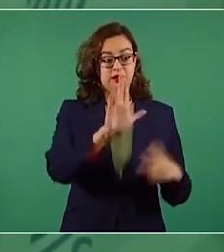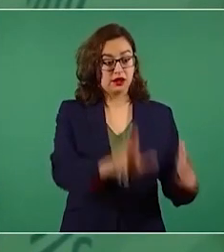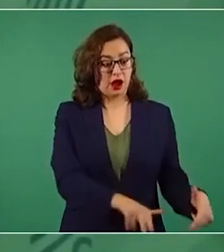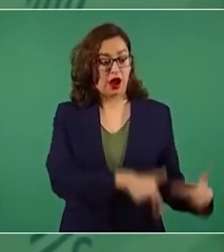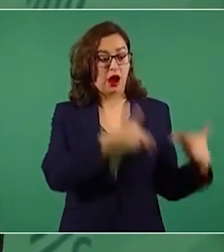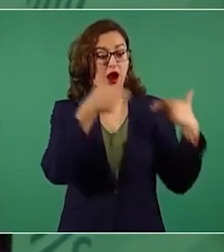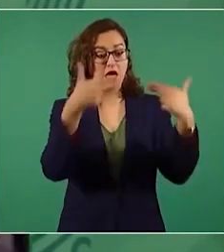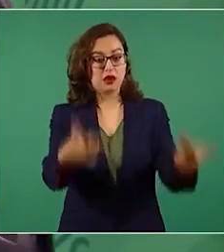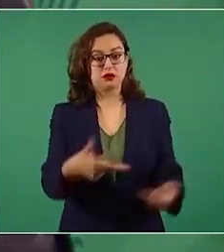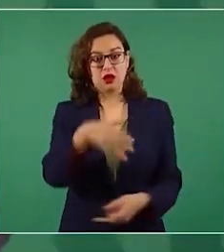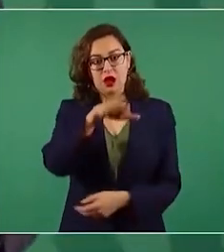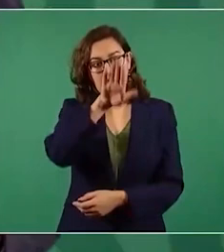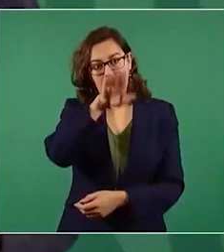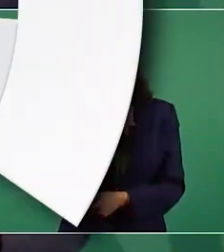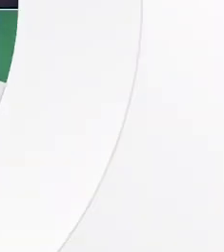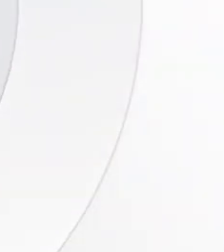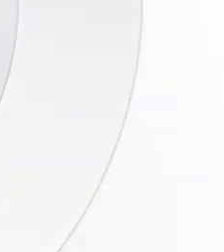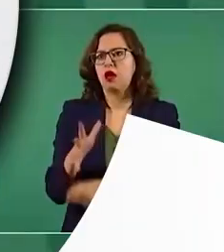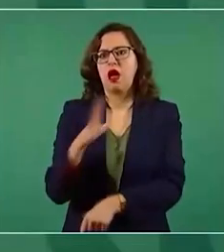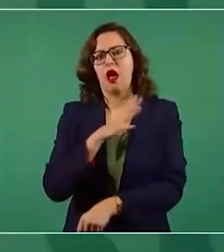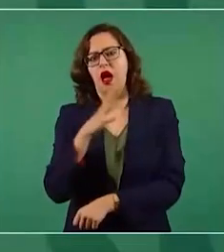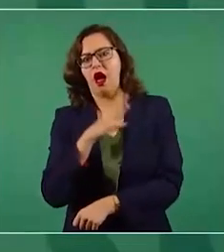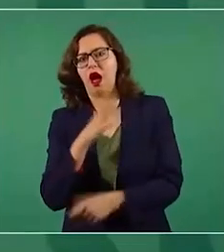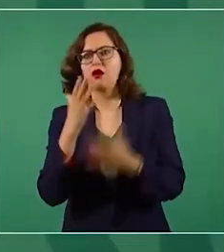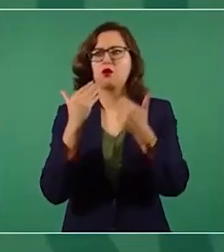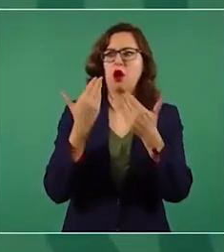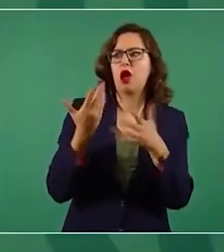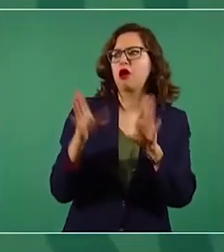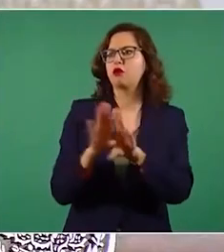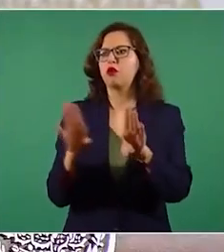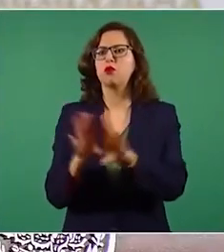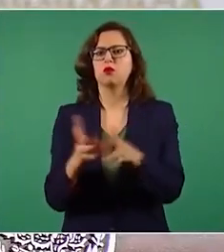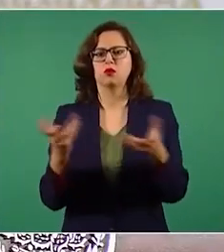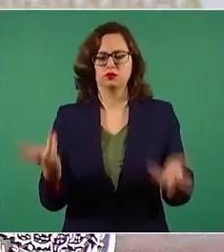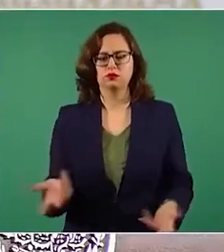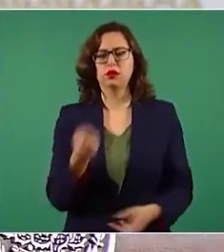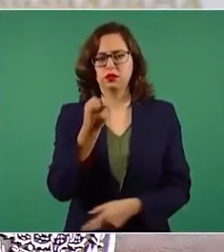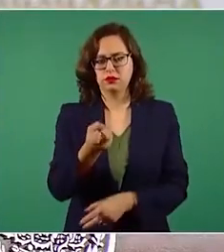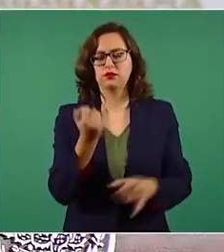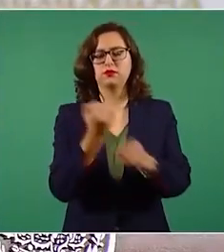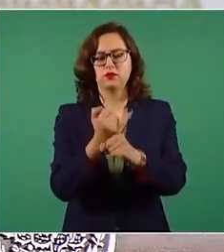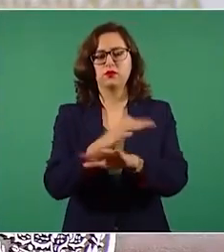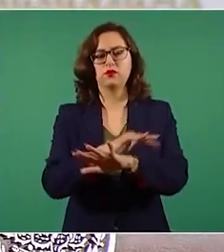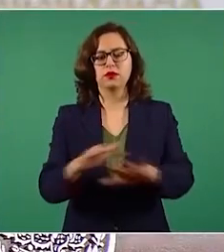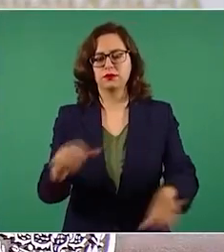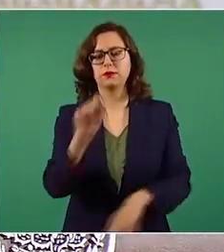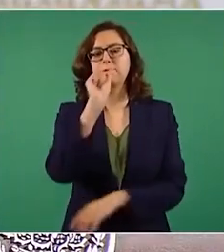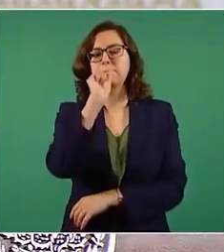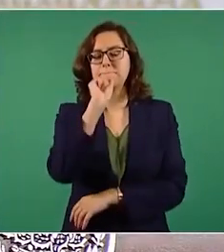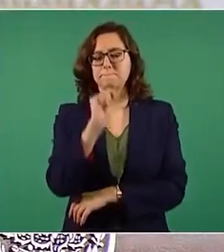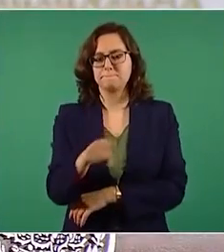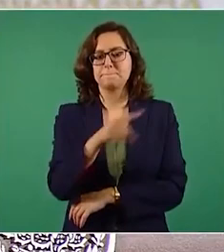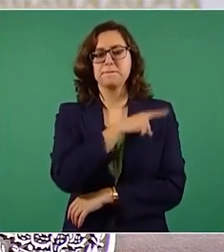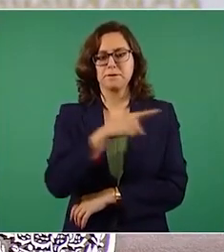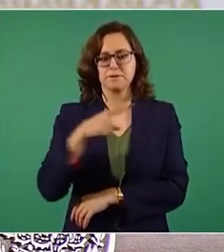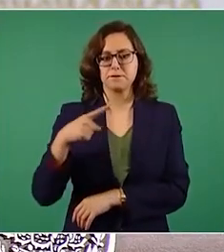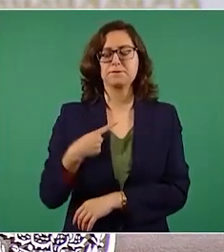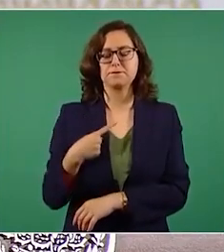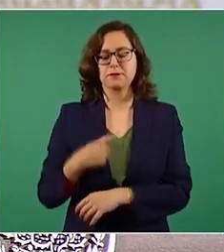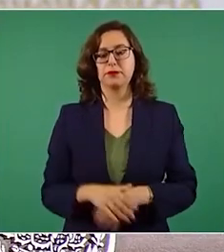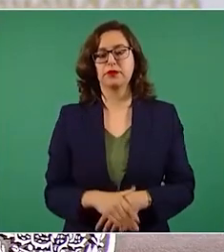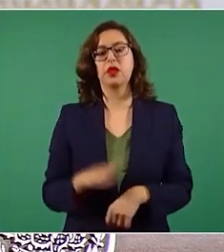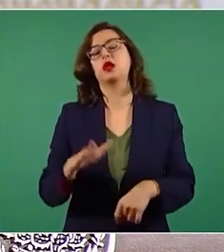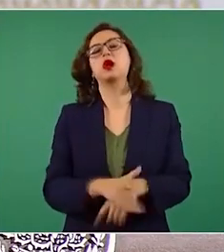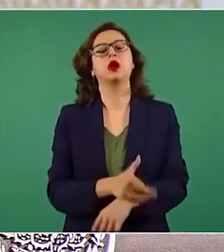un elefante echado, esto nos ha costado